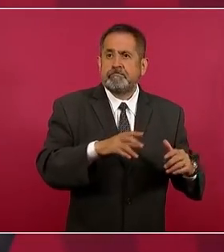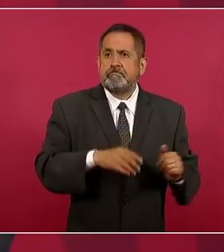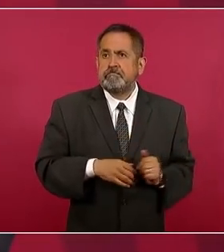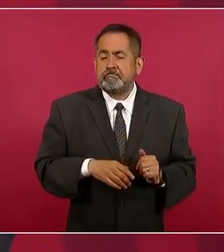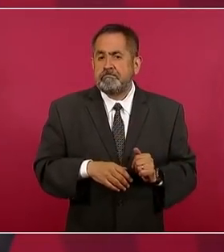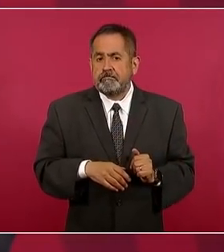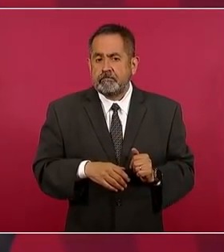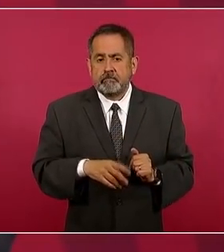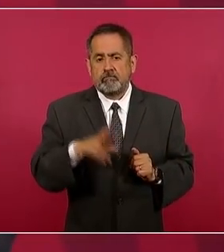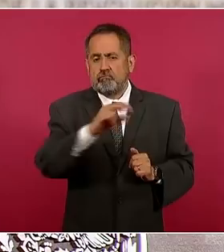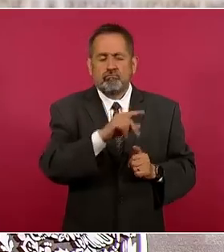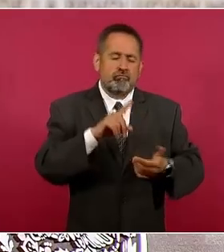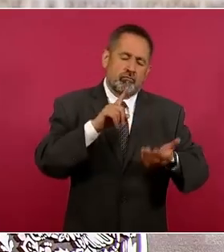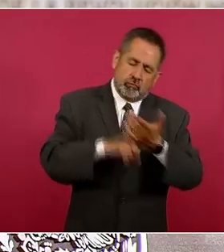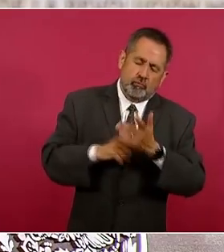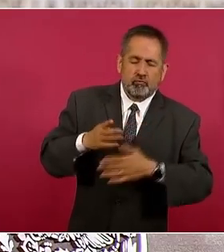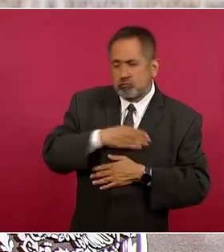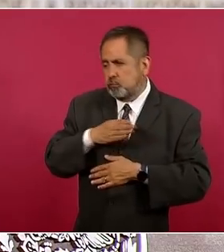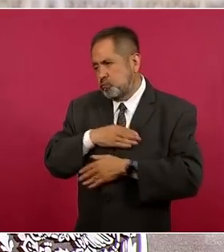actúan de buena fe,